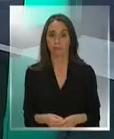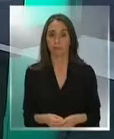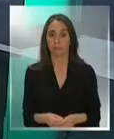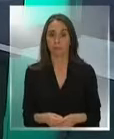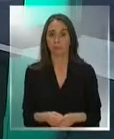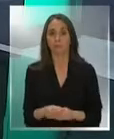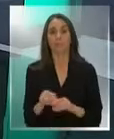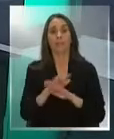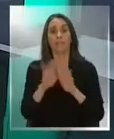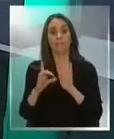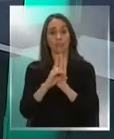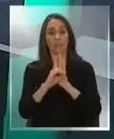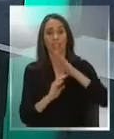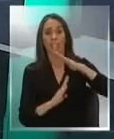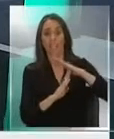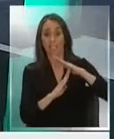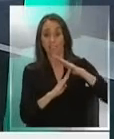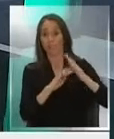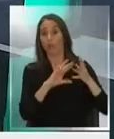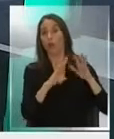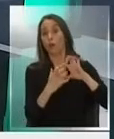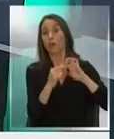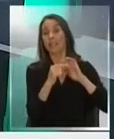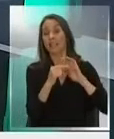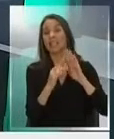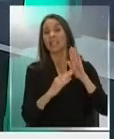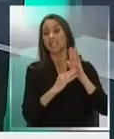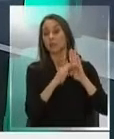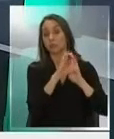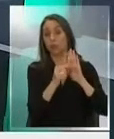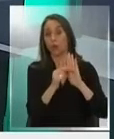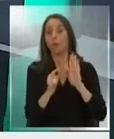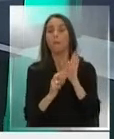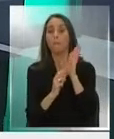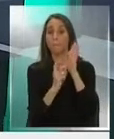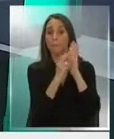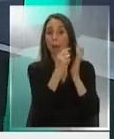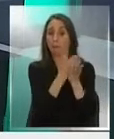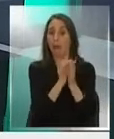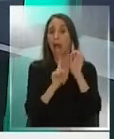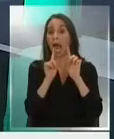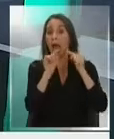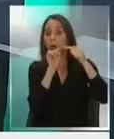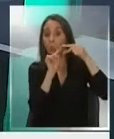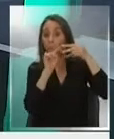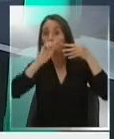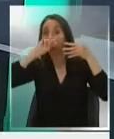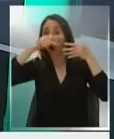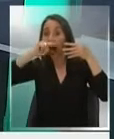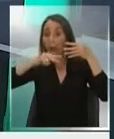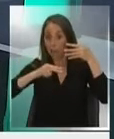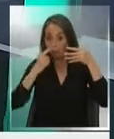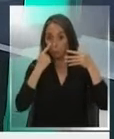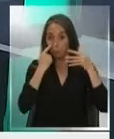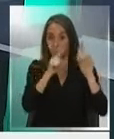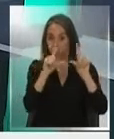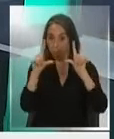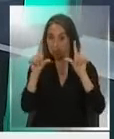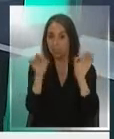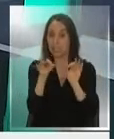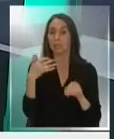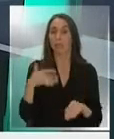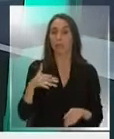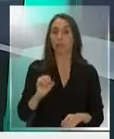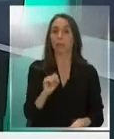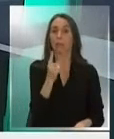Bueno, con el fin del estado de excepción, varias cosas van a pasar. El plan paso a paso va a tener algunos cambios. Los vamos a revisar, algunos de los que son los más importantes.